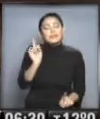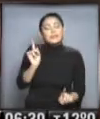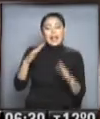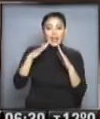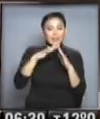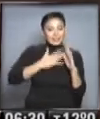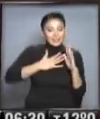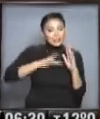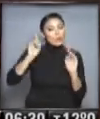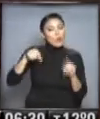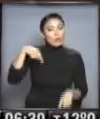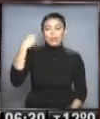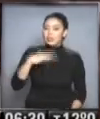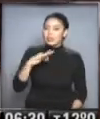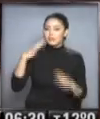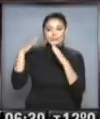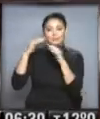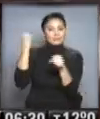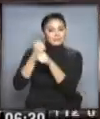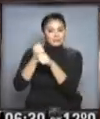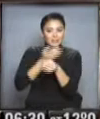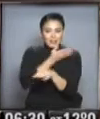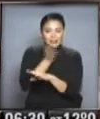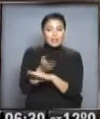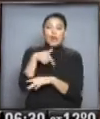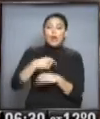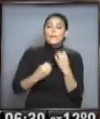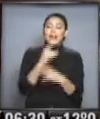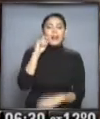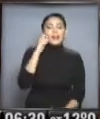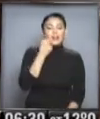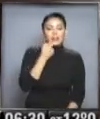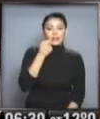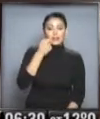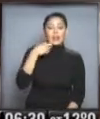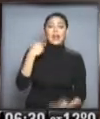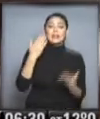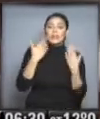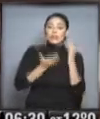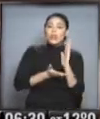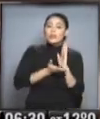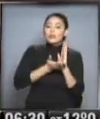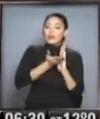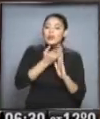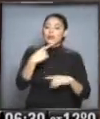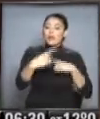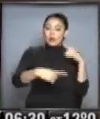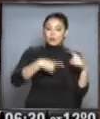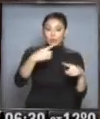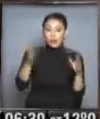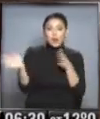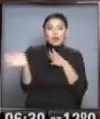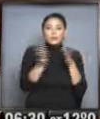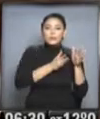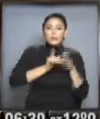casa está tranquila, pero uno tiene que salir a trabajar también, en una mañanita muy agradable, sigue ascendiendo la temperatura en la ciudad de Buenos Aires, con vientos